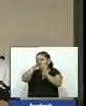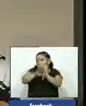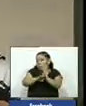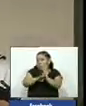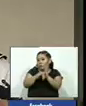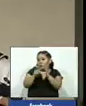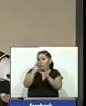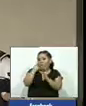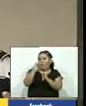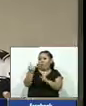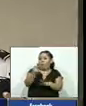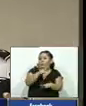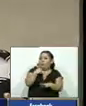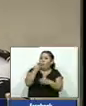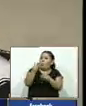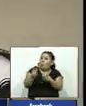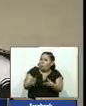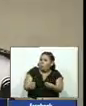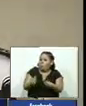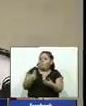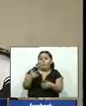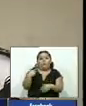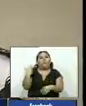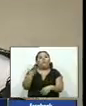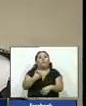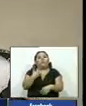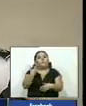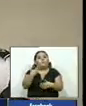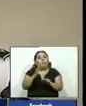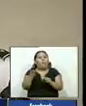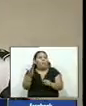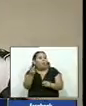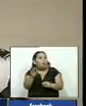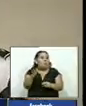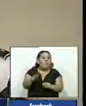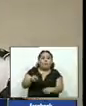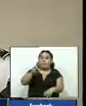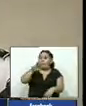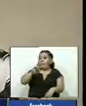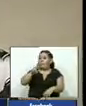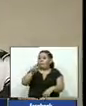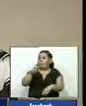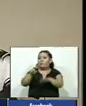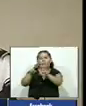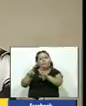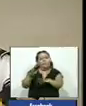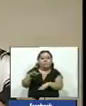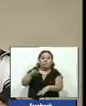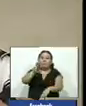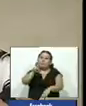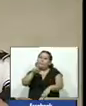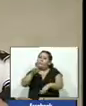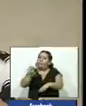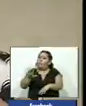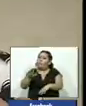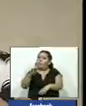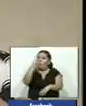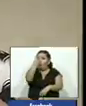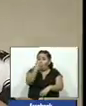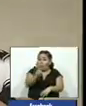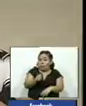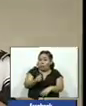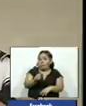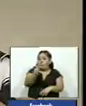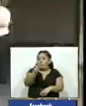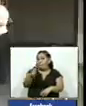evidente nosotros nos mantenemos con una tasa de 3.64 homicidios diarios